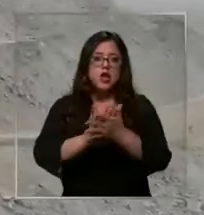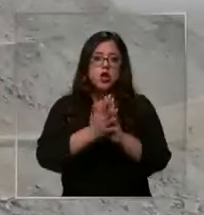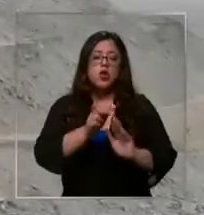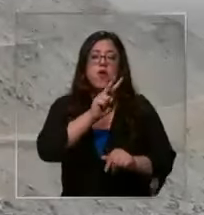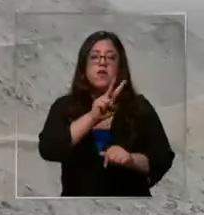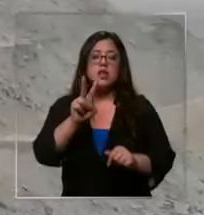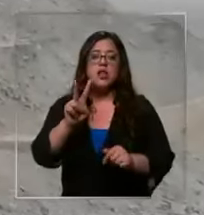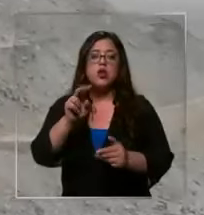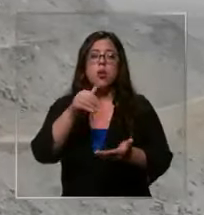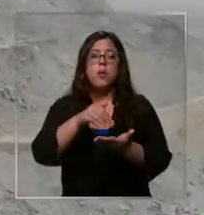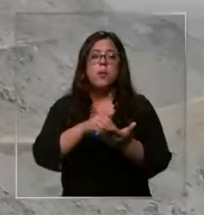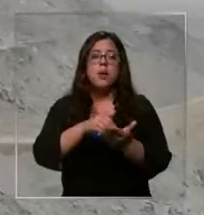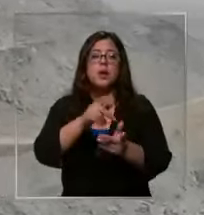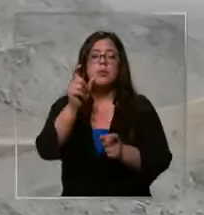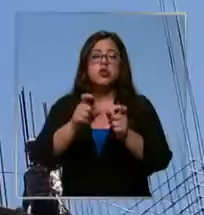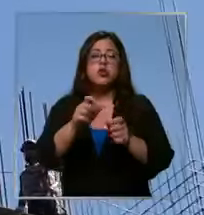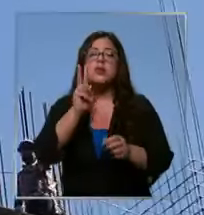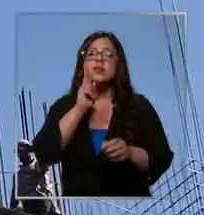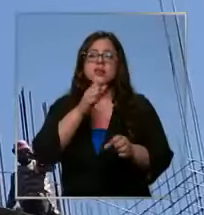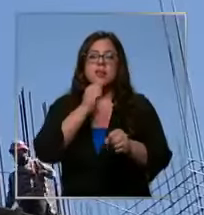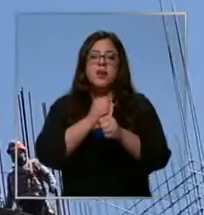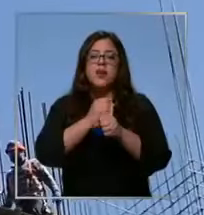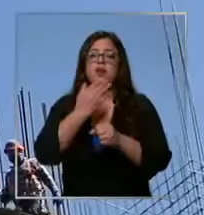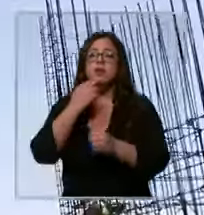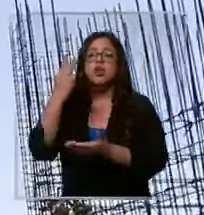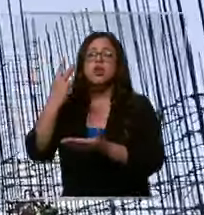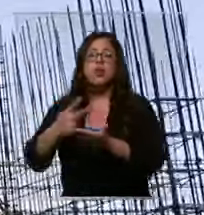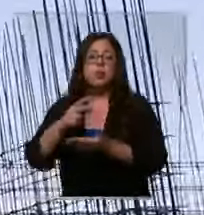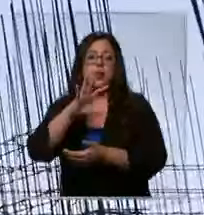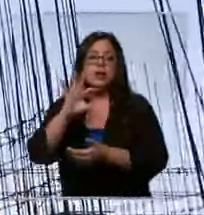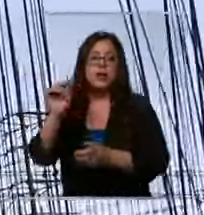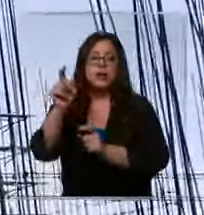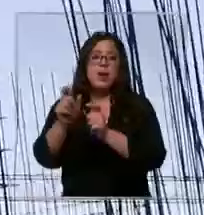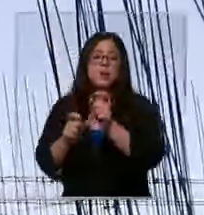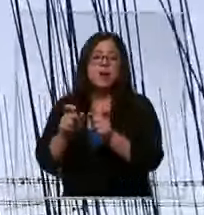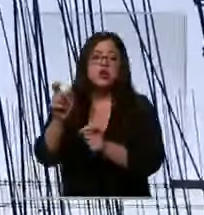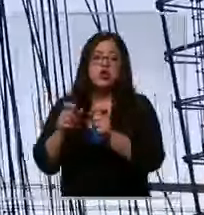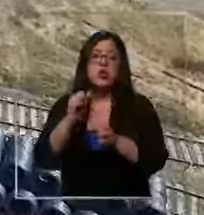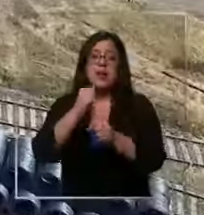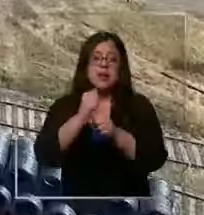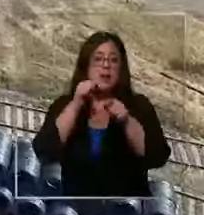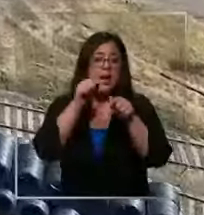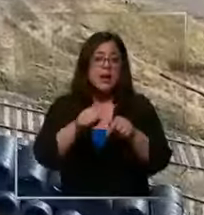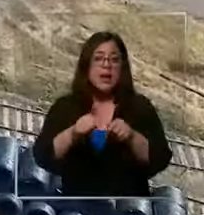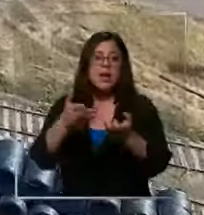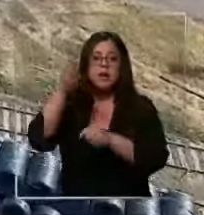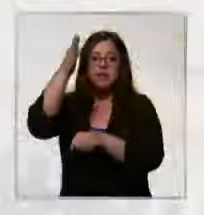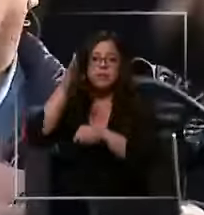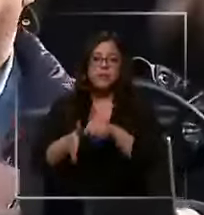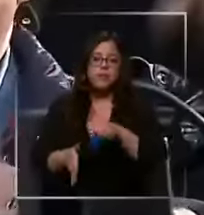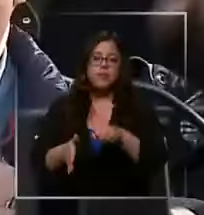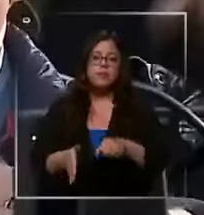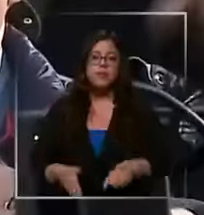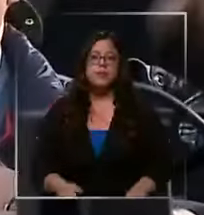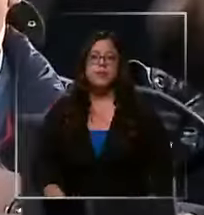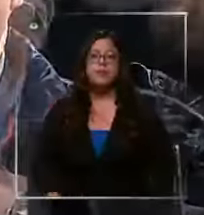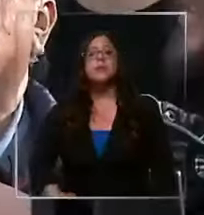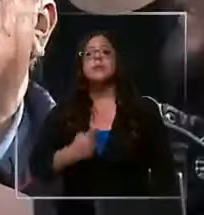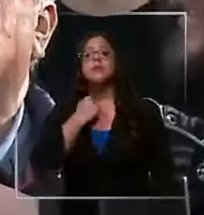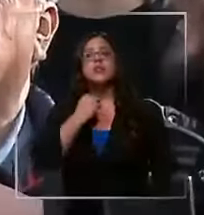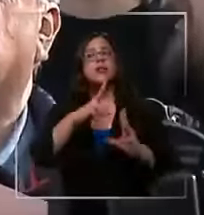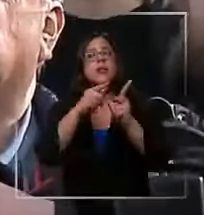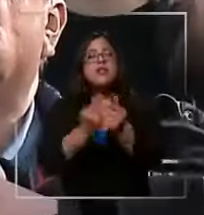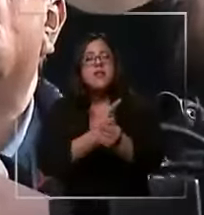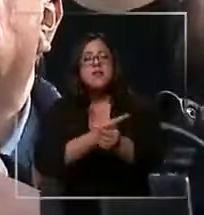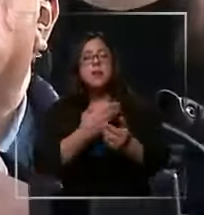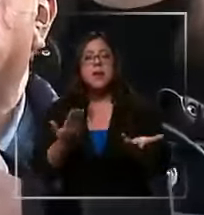.000 empleos indirectos perdidos y más de 2.500 personas que trabajan en la compañía serán finiquitadas. Dañan a familias,